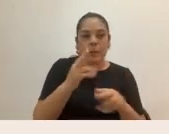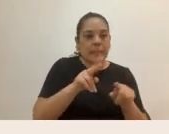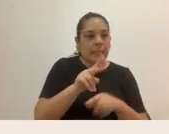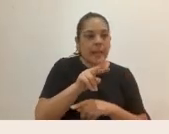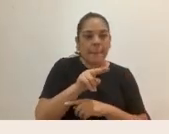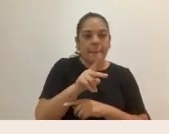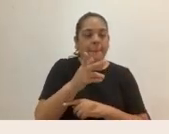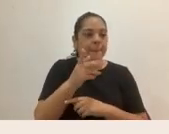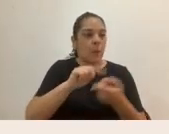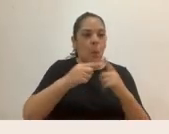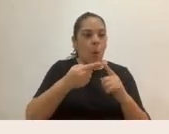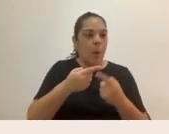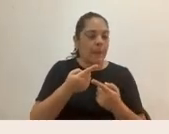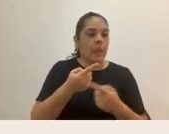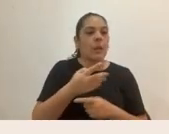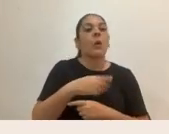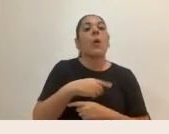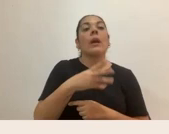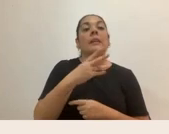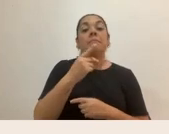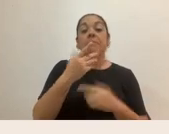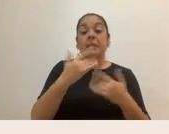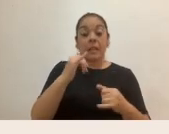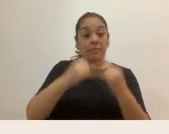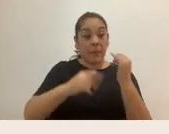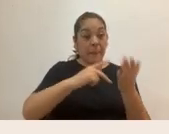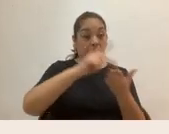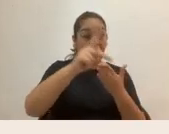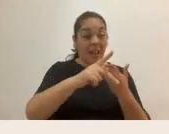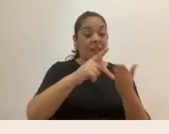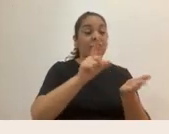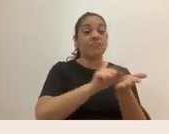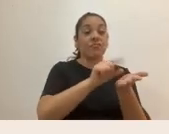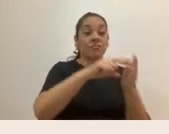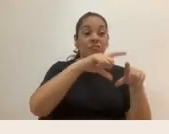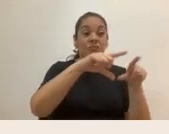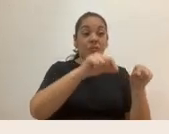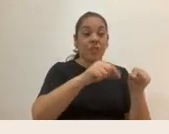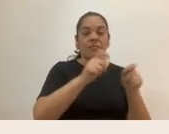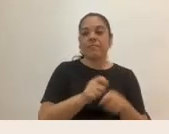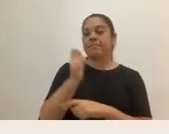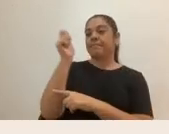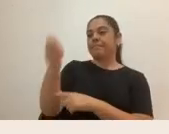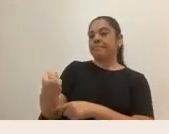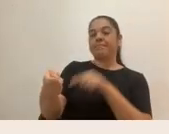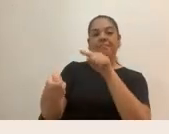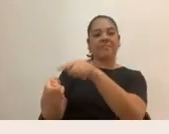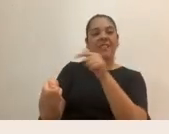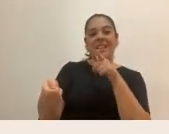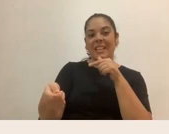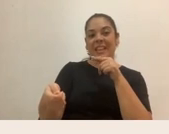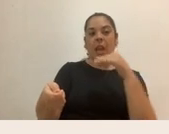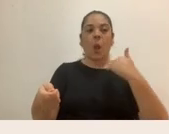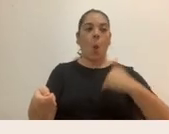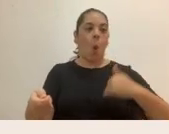viene el mesero y le entrega la cuenta al hombre. ¿Verdad? Porque es desde esta visión también de que el hombre paga la cuenta, el